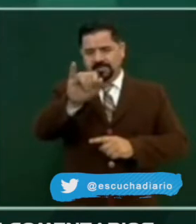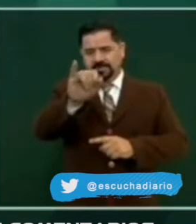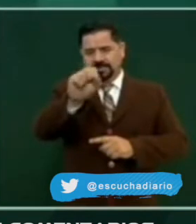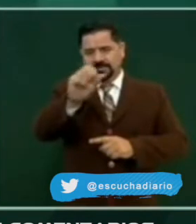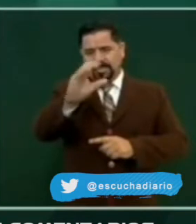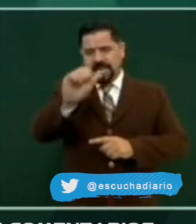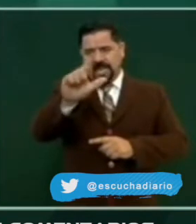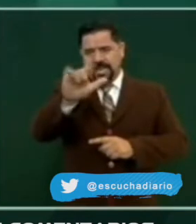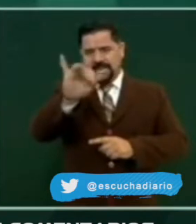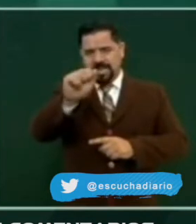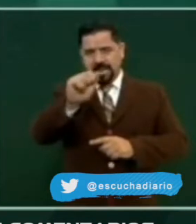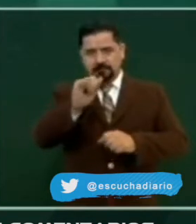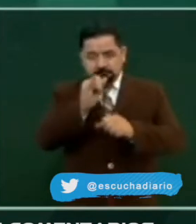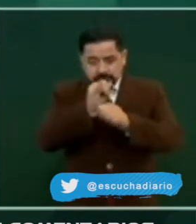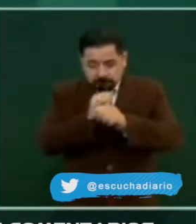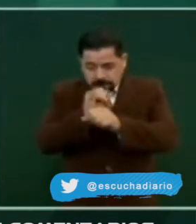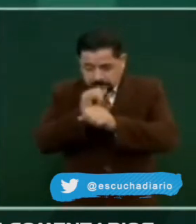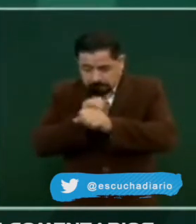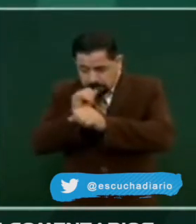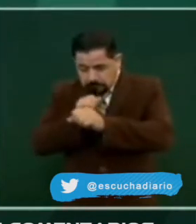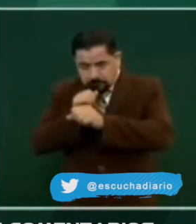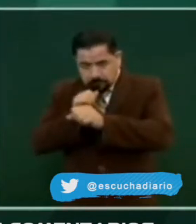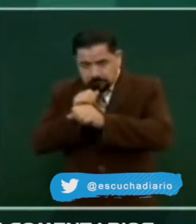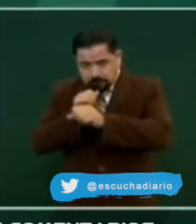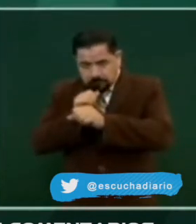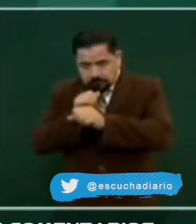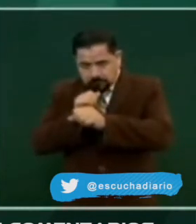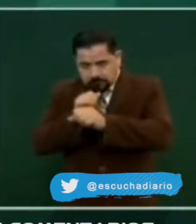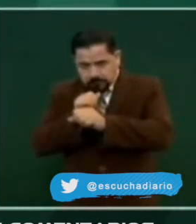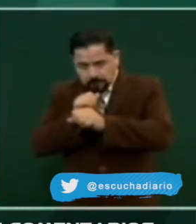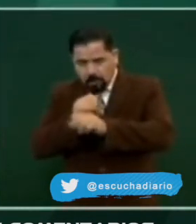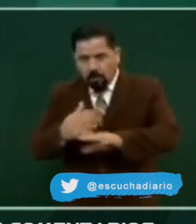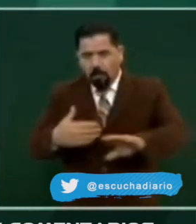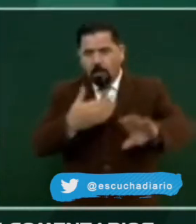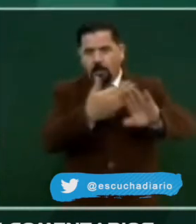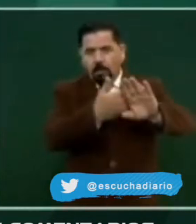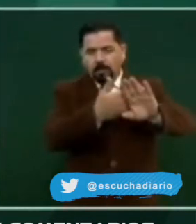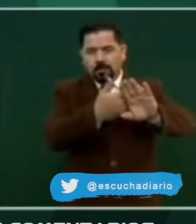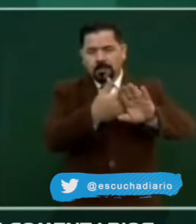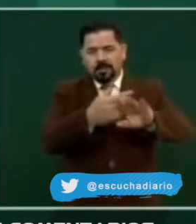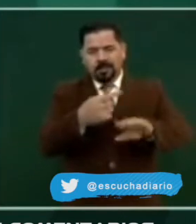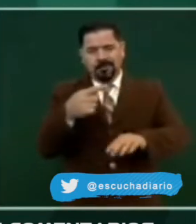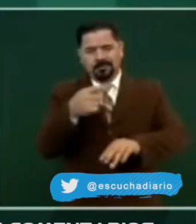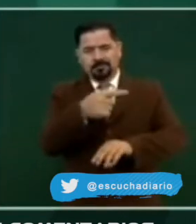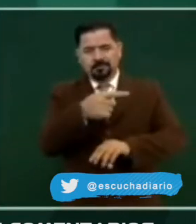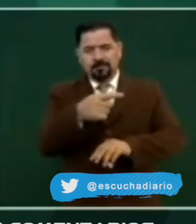ningún caso al Poder Judicial.